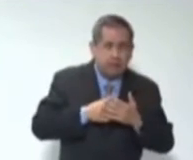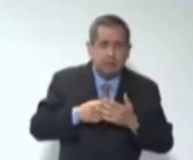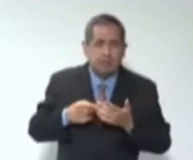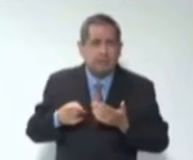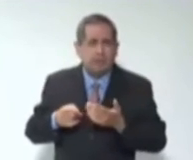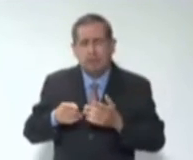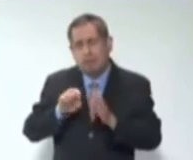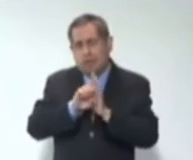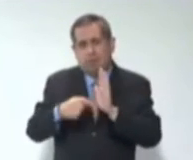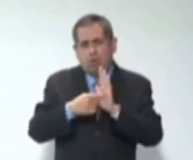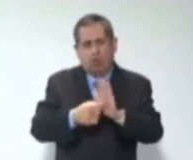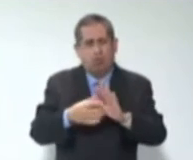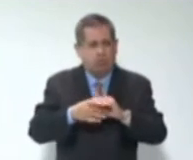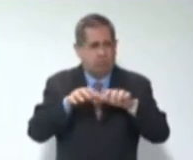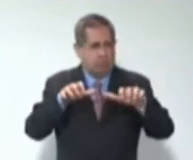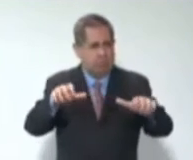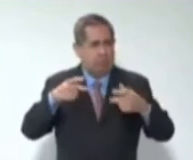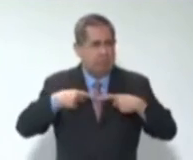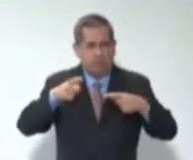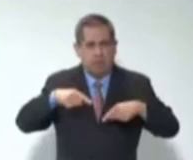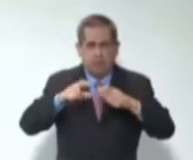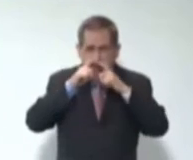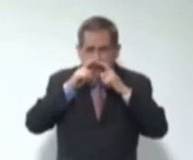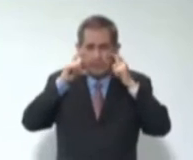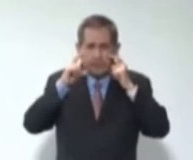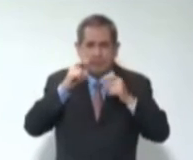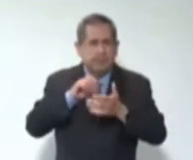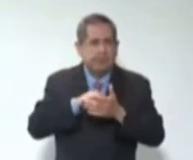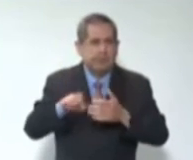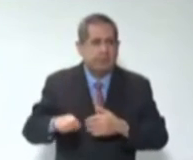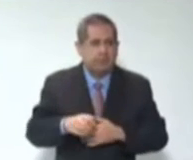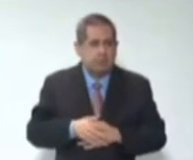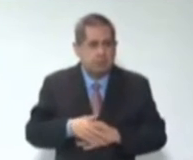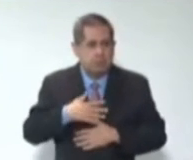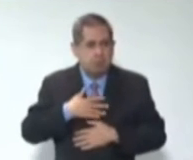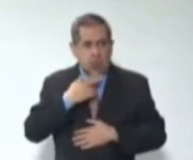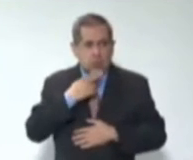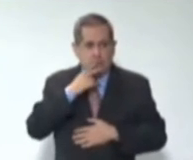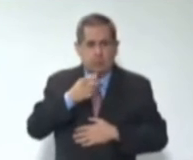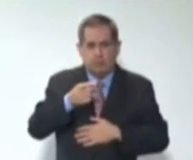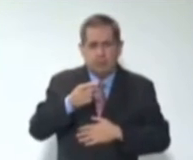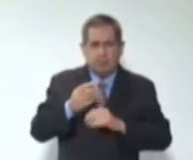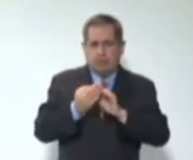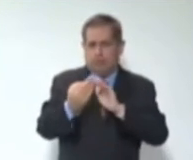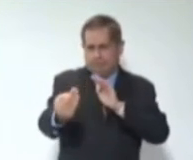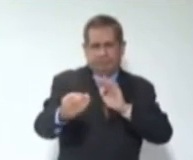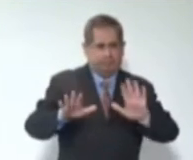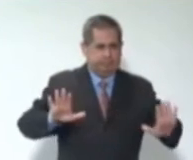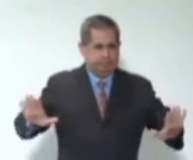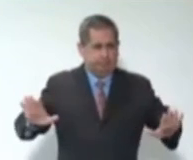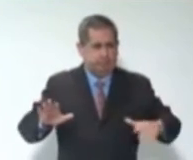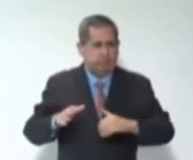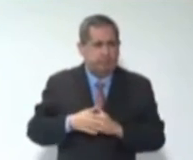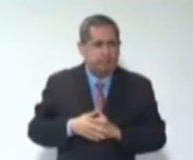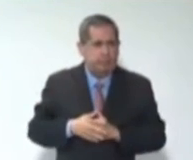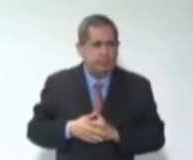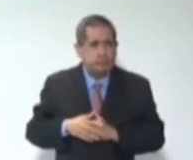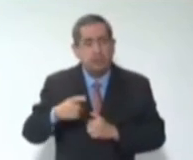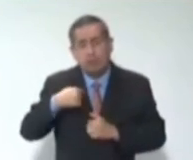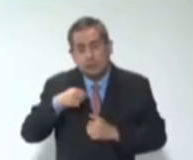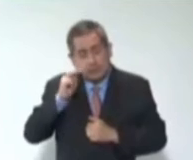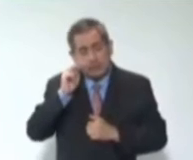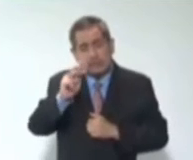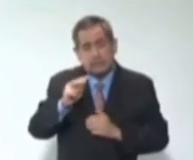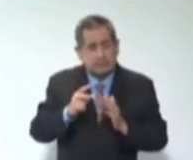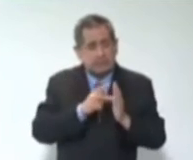voy a poner un ejemplo, ahora que les veo a tantas personas con cubrebocas, que yo no estoy usando porque estoy a suficiente sana distancia, hemos tenido una,